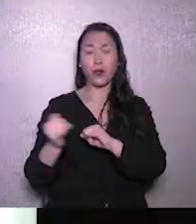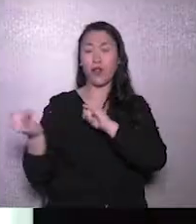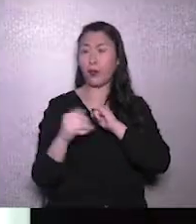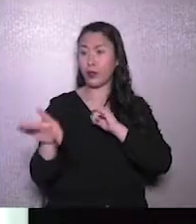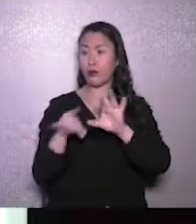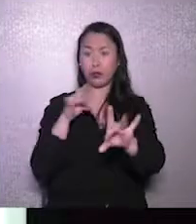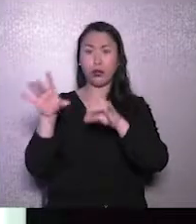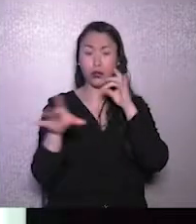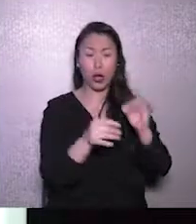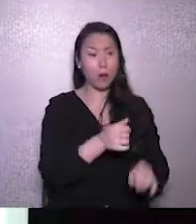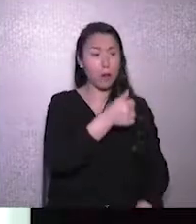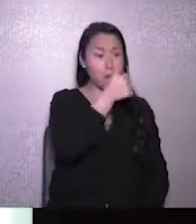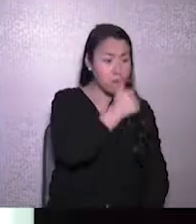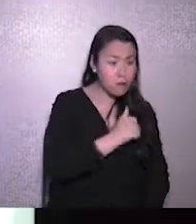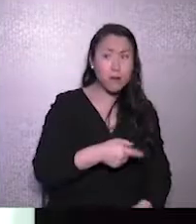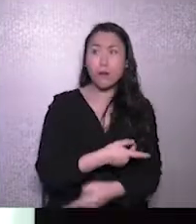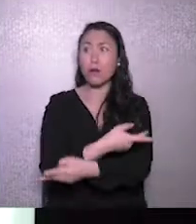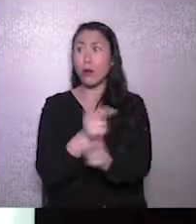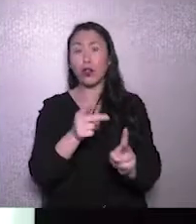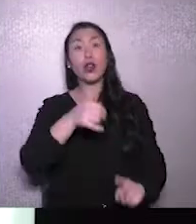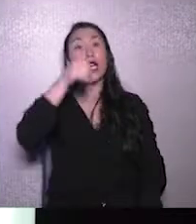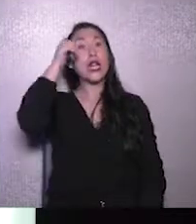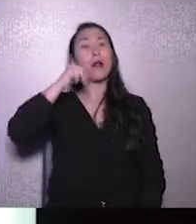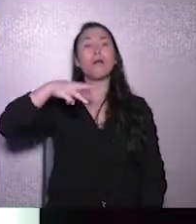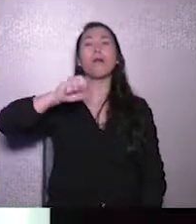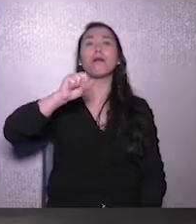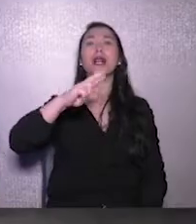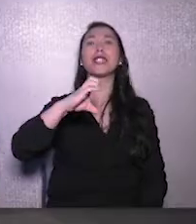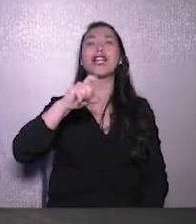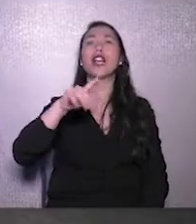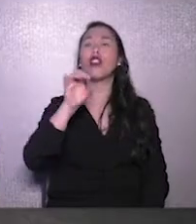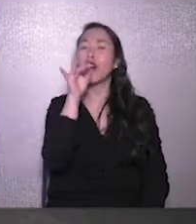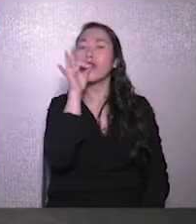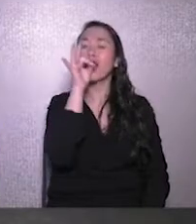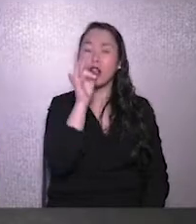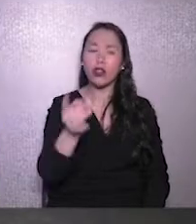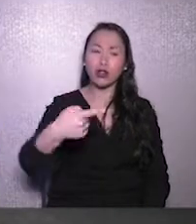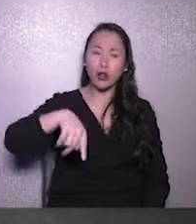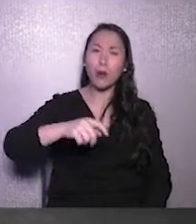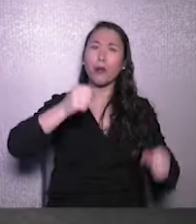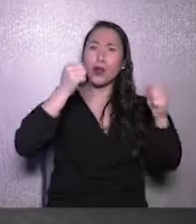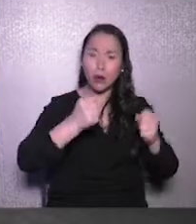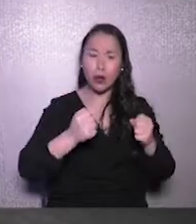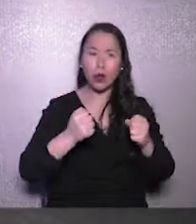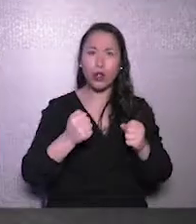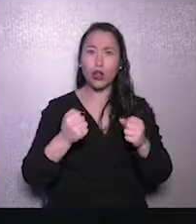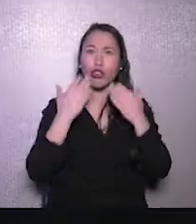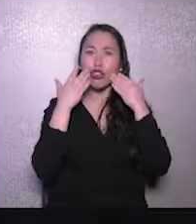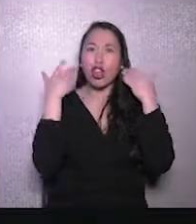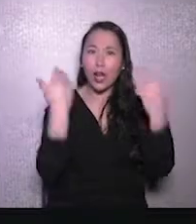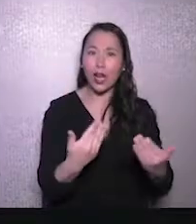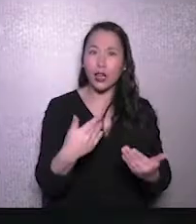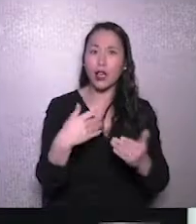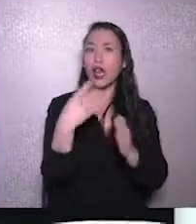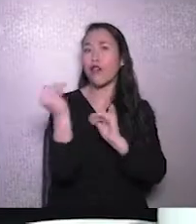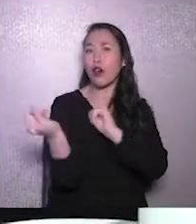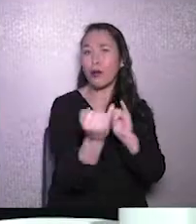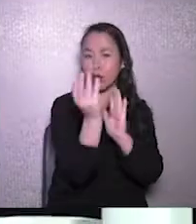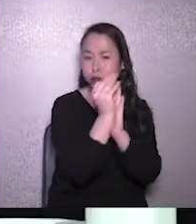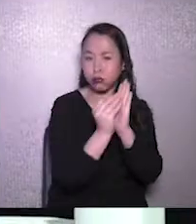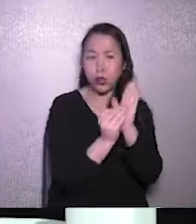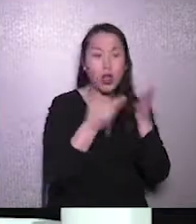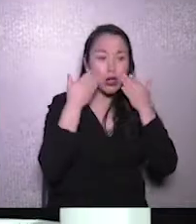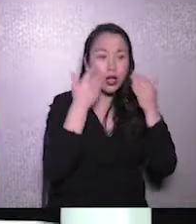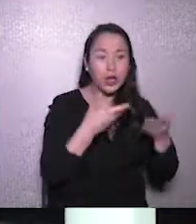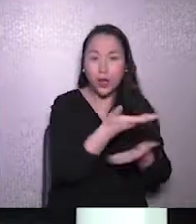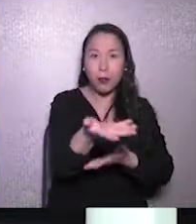proveedores públicos o privados. Qué buena la presentación ayer de Marcelo cuando terminó diciendo seamos capaces de donar los datos. Lo mismo, acá vamos a tener